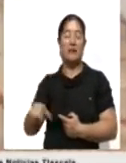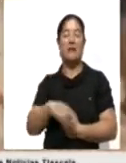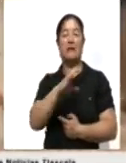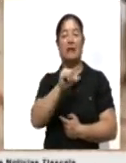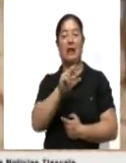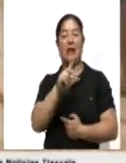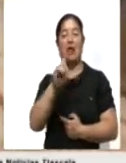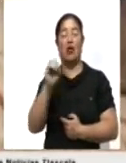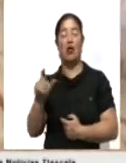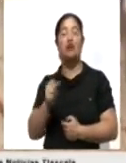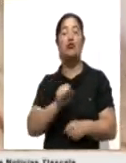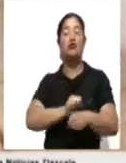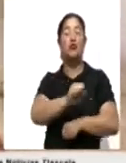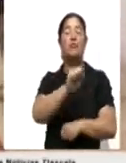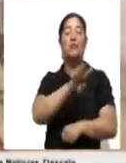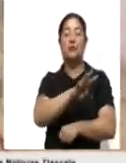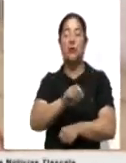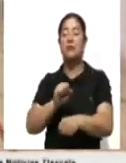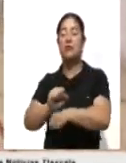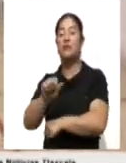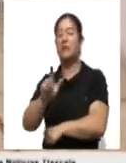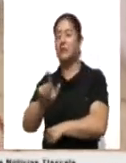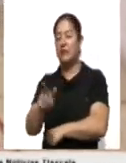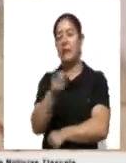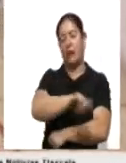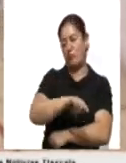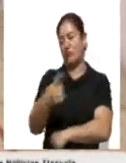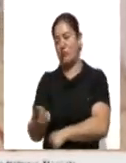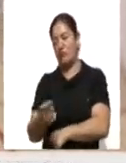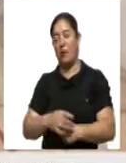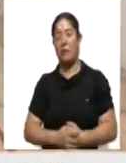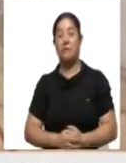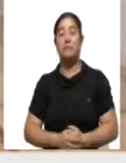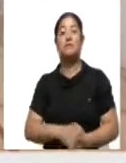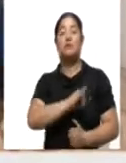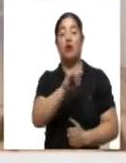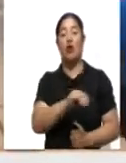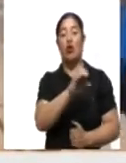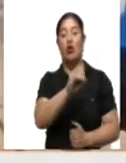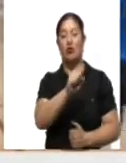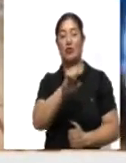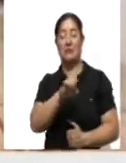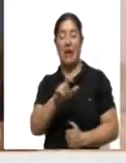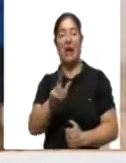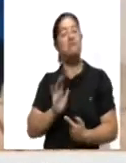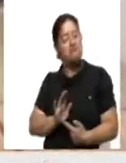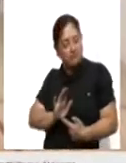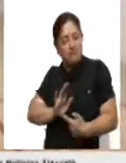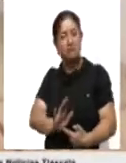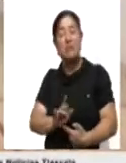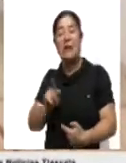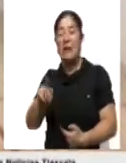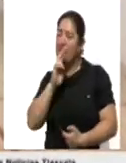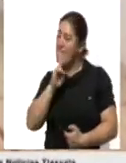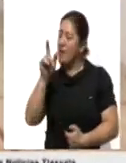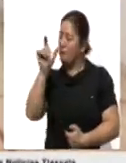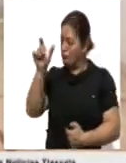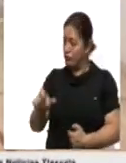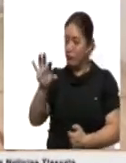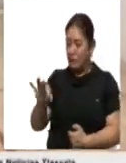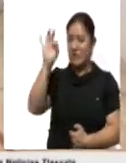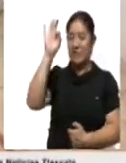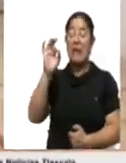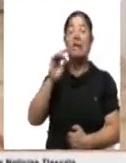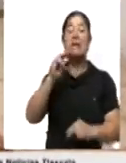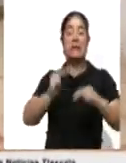sub-19 y sub-17, respectivamente. José Alfredo Mijares demostró, pues nuevamente, el por qué es uno de los mejores de su disciplina a